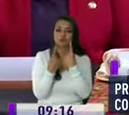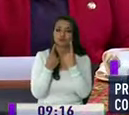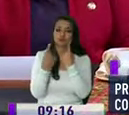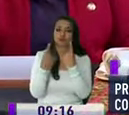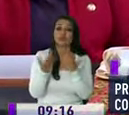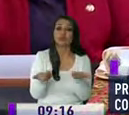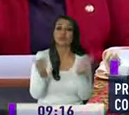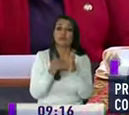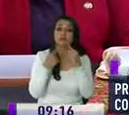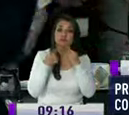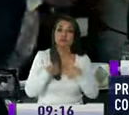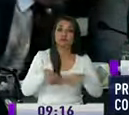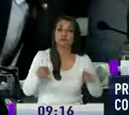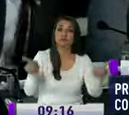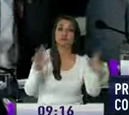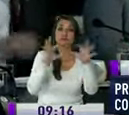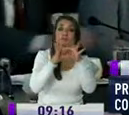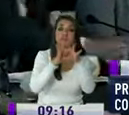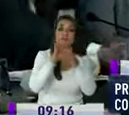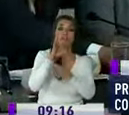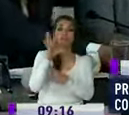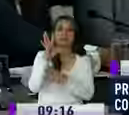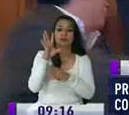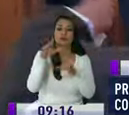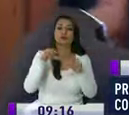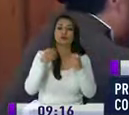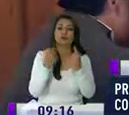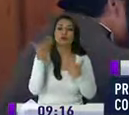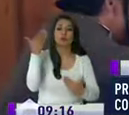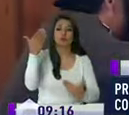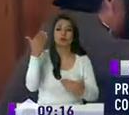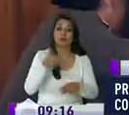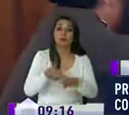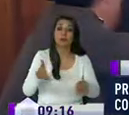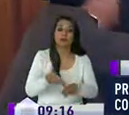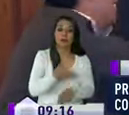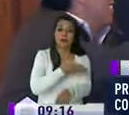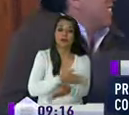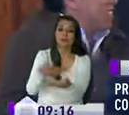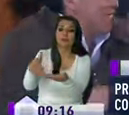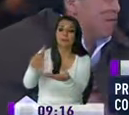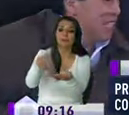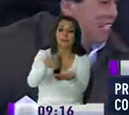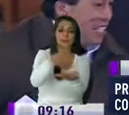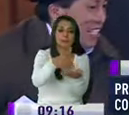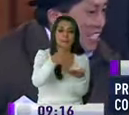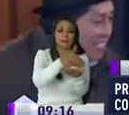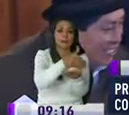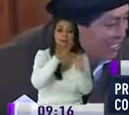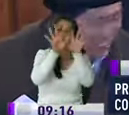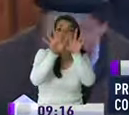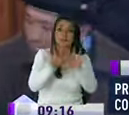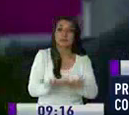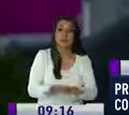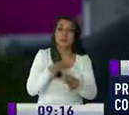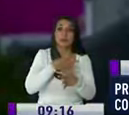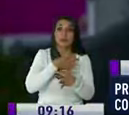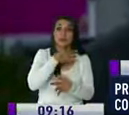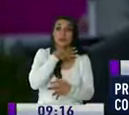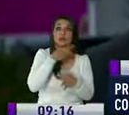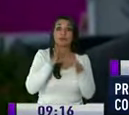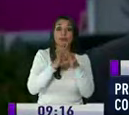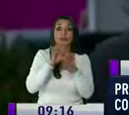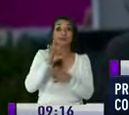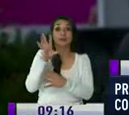relanzamiento del movimiento alianza país a través de un mecanismo de depuración este proceso según el secretario ejecutivo de país Ricardo